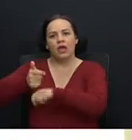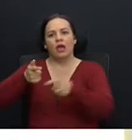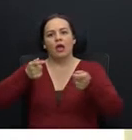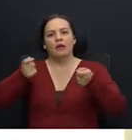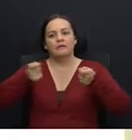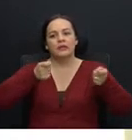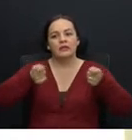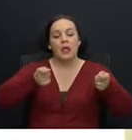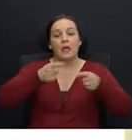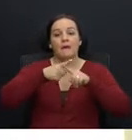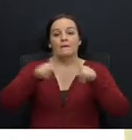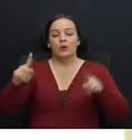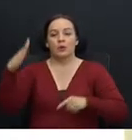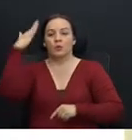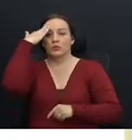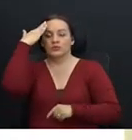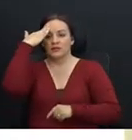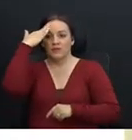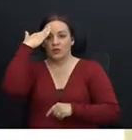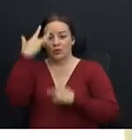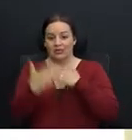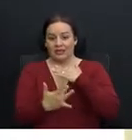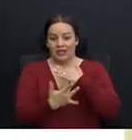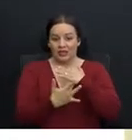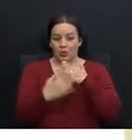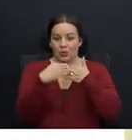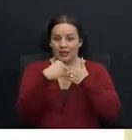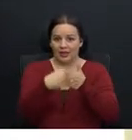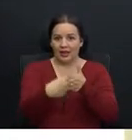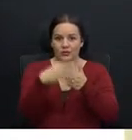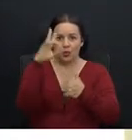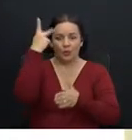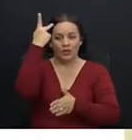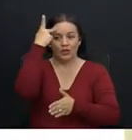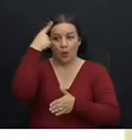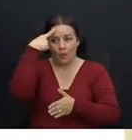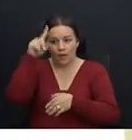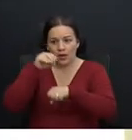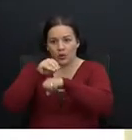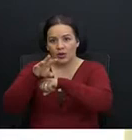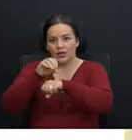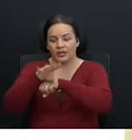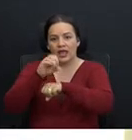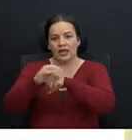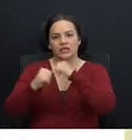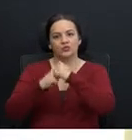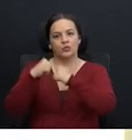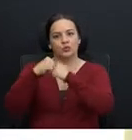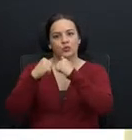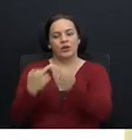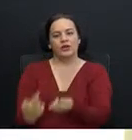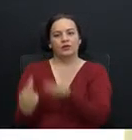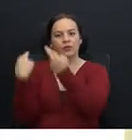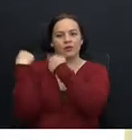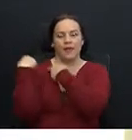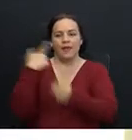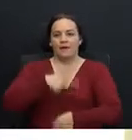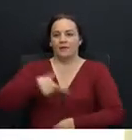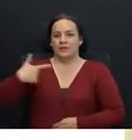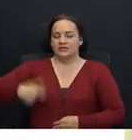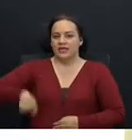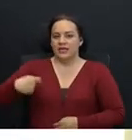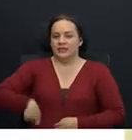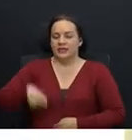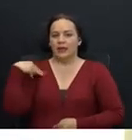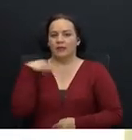conocimiento técnico y el liderazgo político para orientar estructuras le corresponde al Presidente de la República